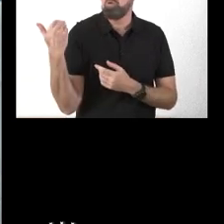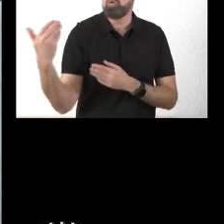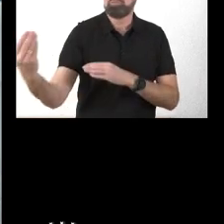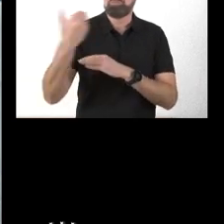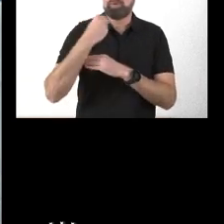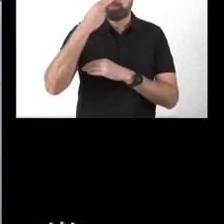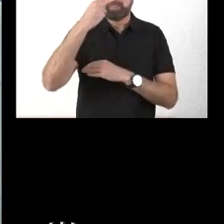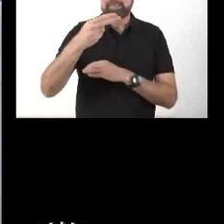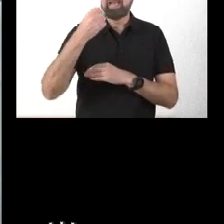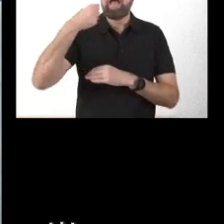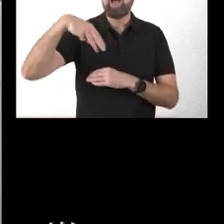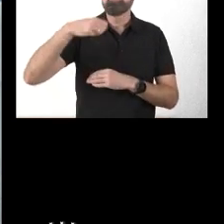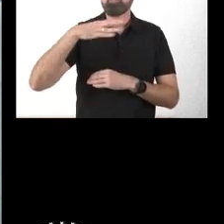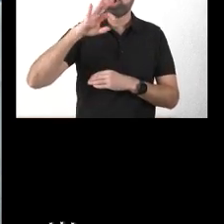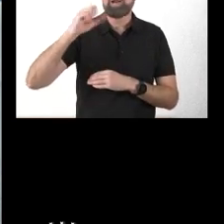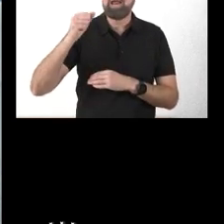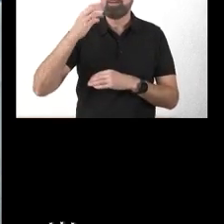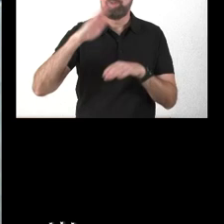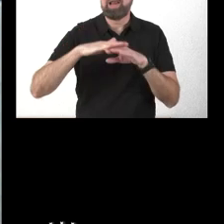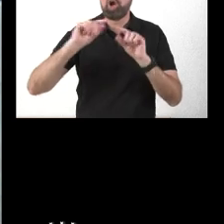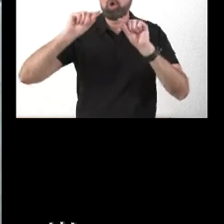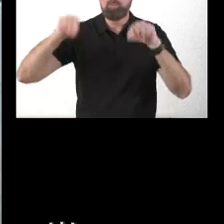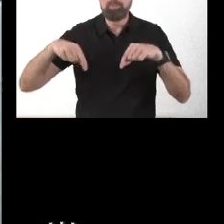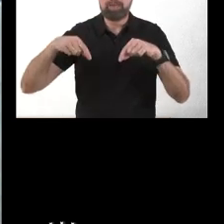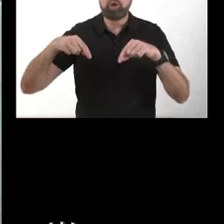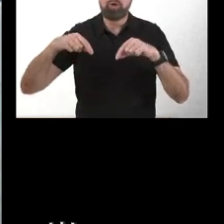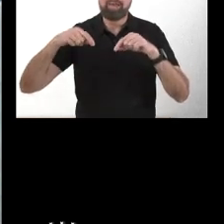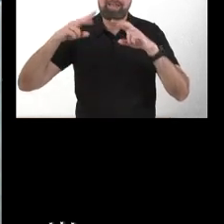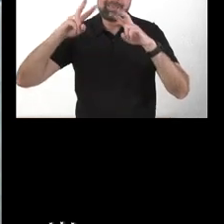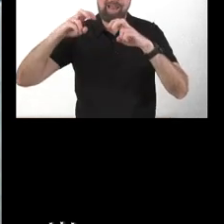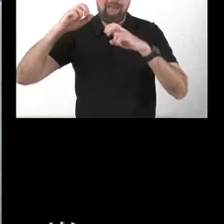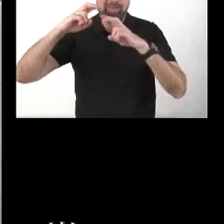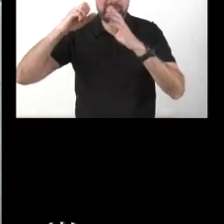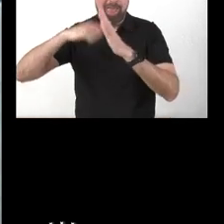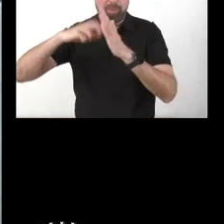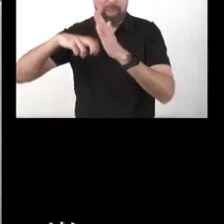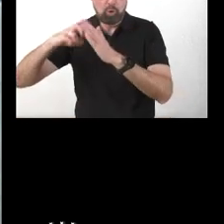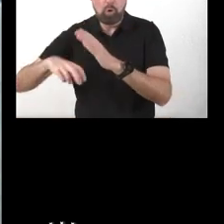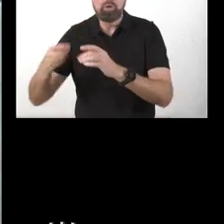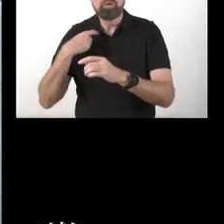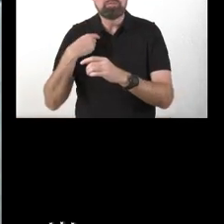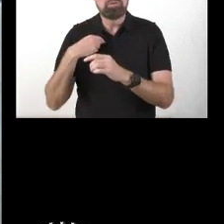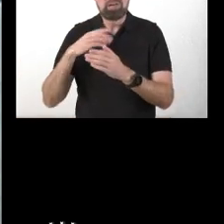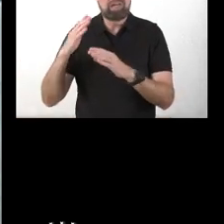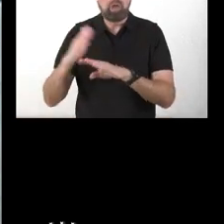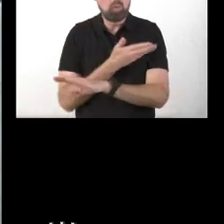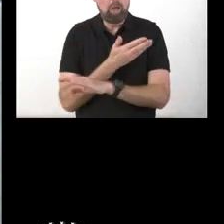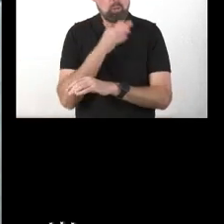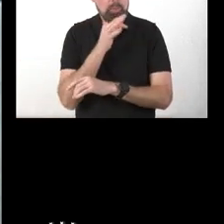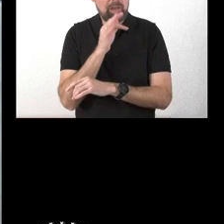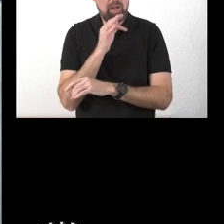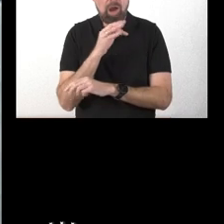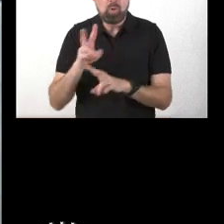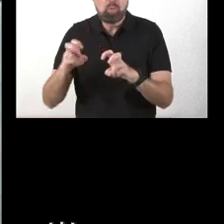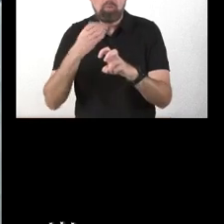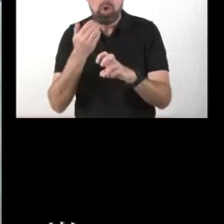el convenio de gestión del yacimiento sigue caducado. No sé si hay alguna novedad, porque recuerdo que sigue sin luz y